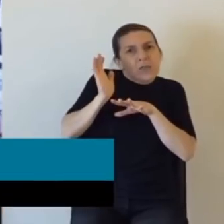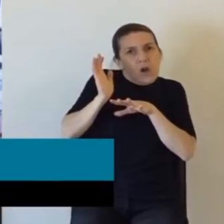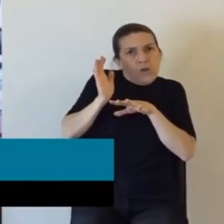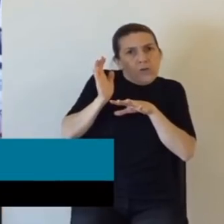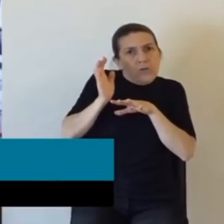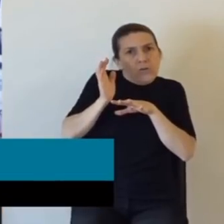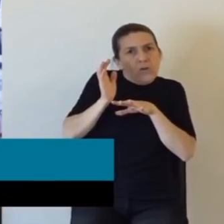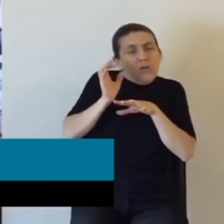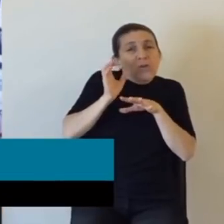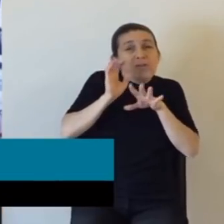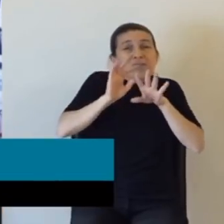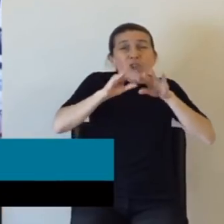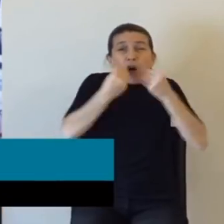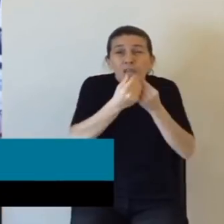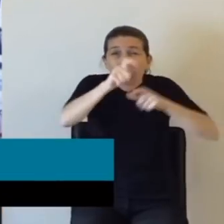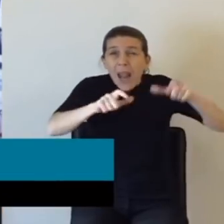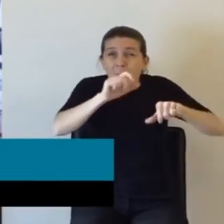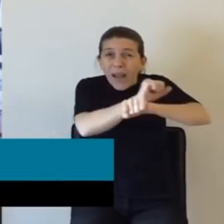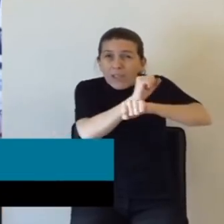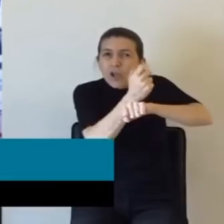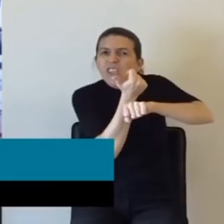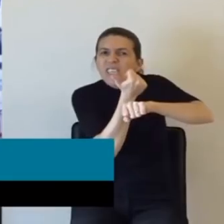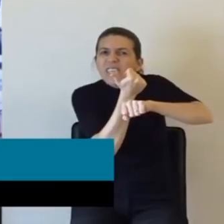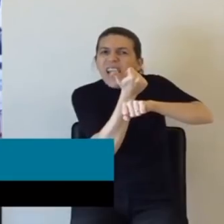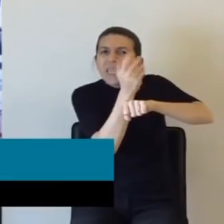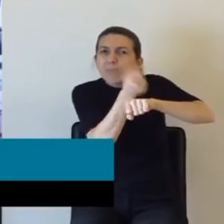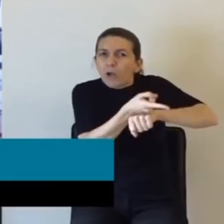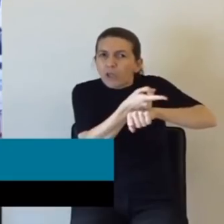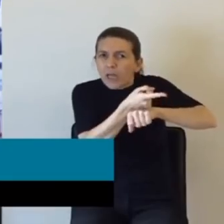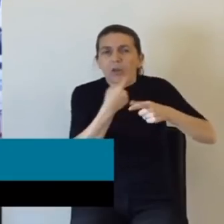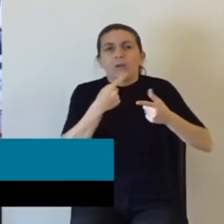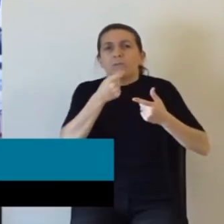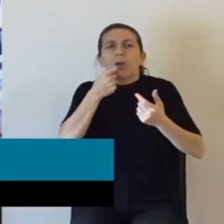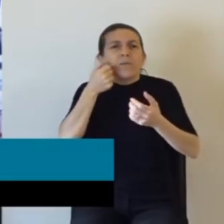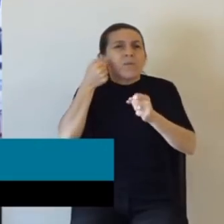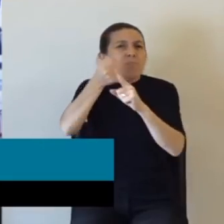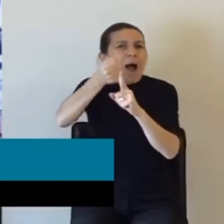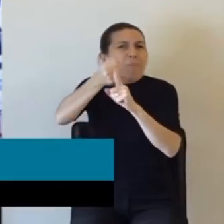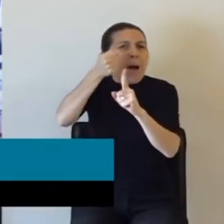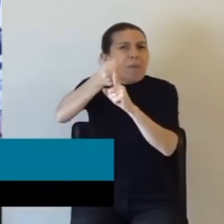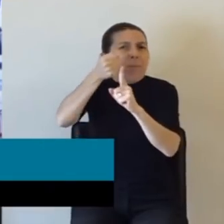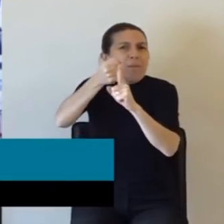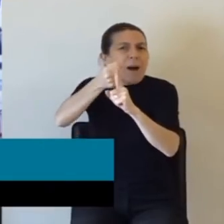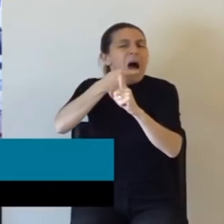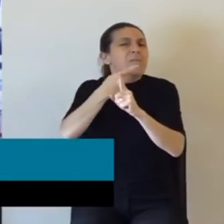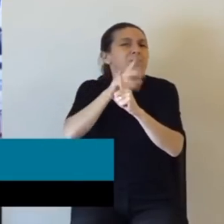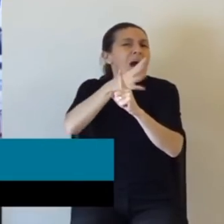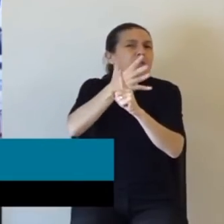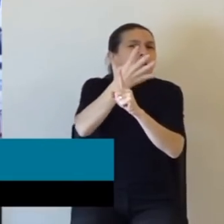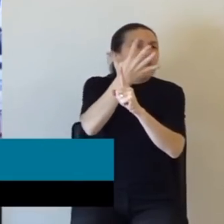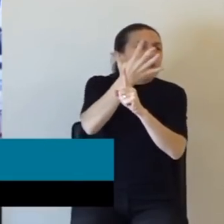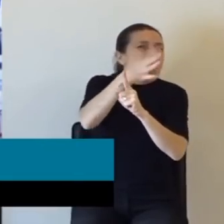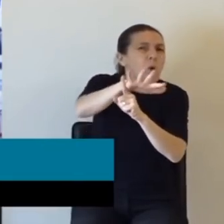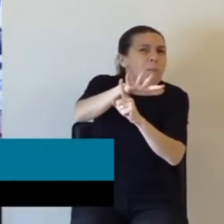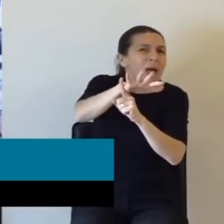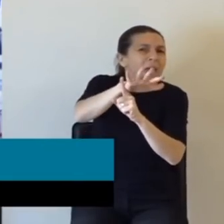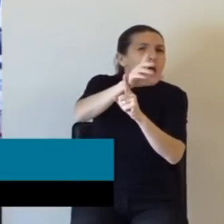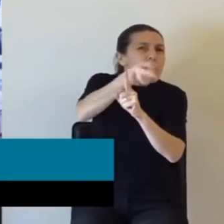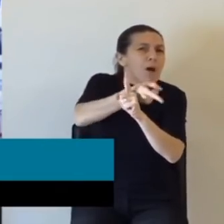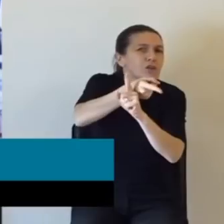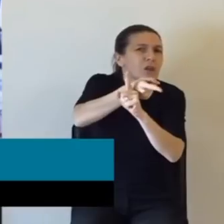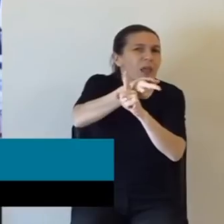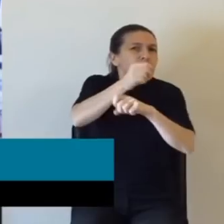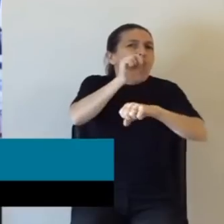llegan al 6%. Delitos contra la integridad física, más o menos la misma proporción, 5,5%, más o menos según las